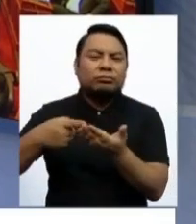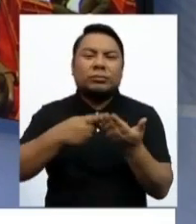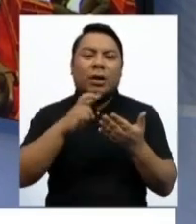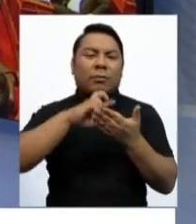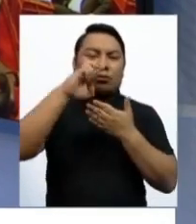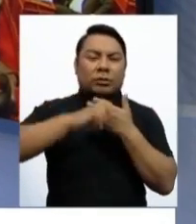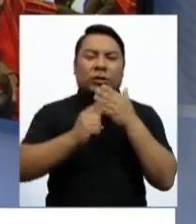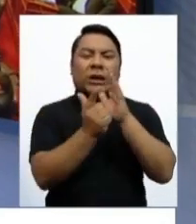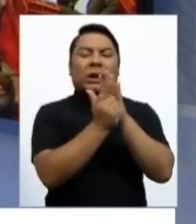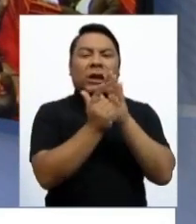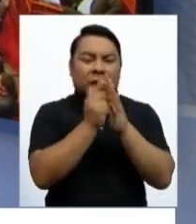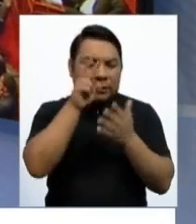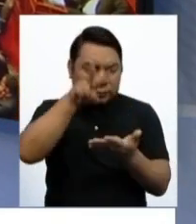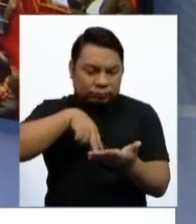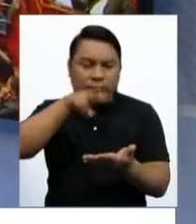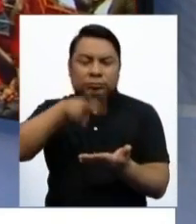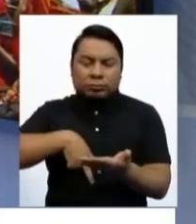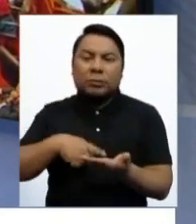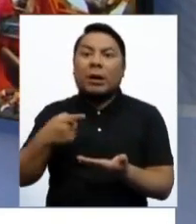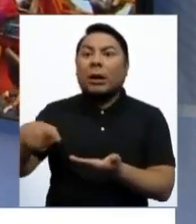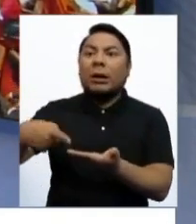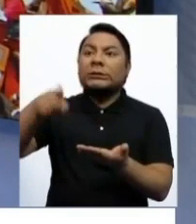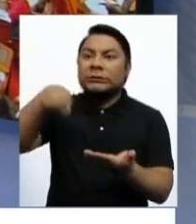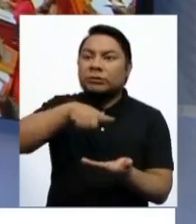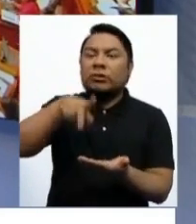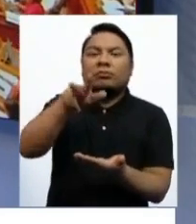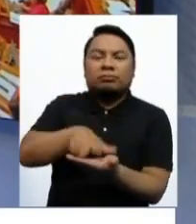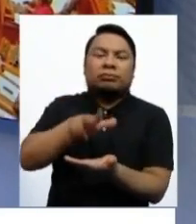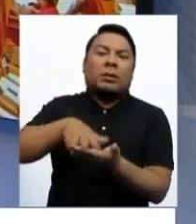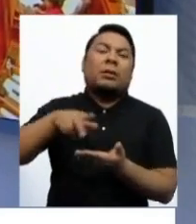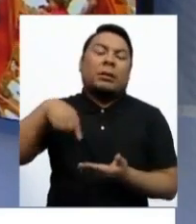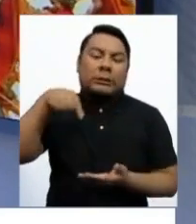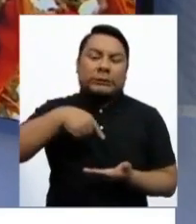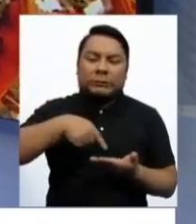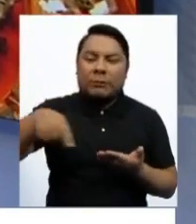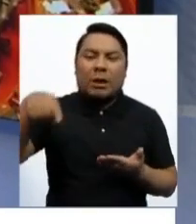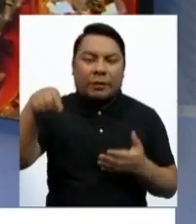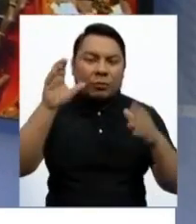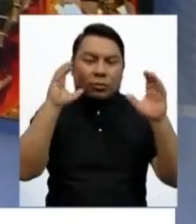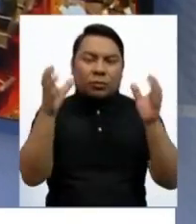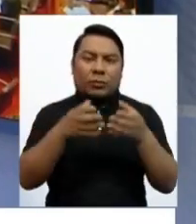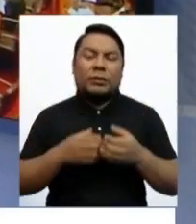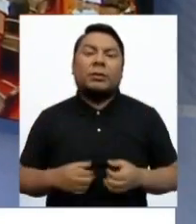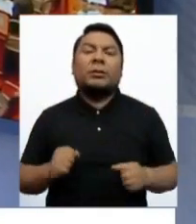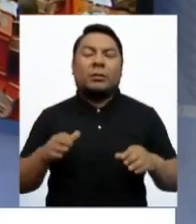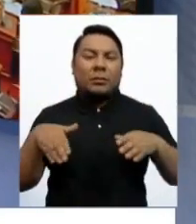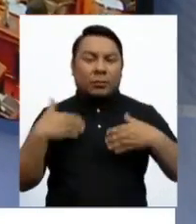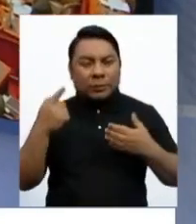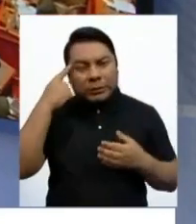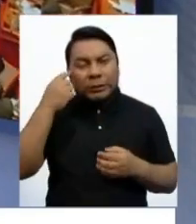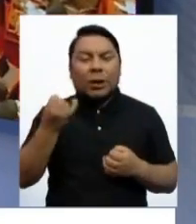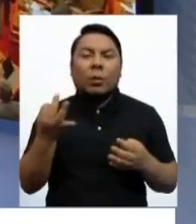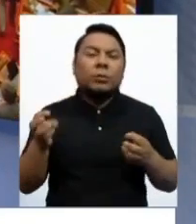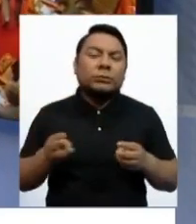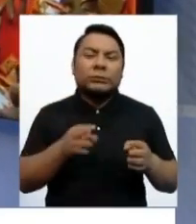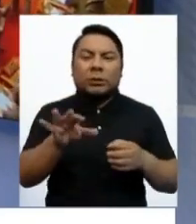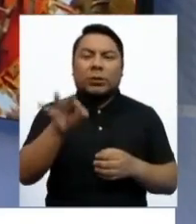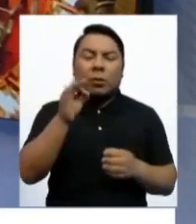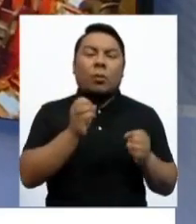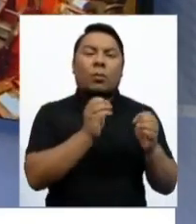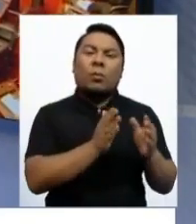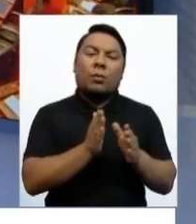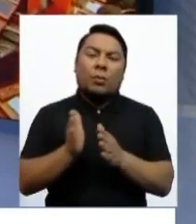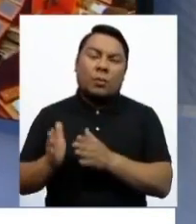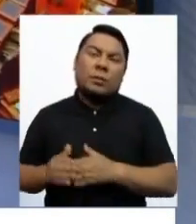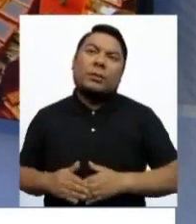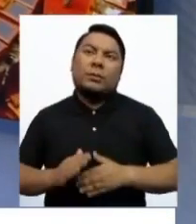proyectos de ley que se van a ir desarrollando en las próximas semanas en el Congreso. Se debería, de alguna manera, encontrar un cauce, un orden, para ver